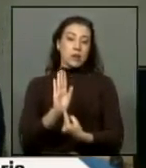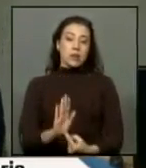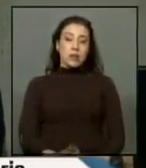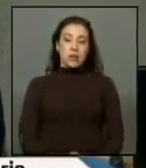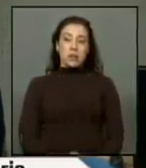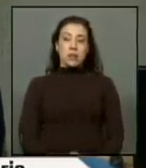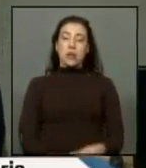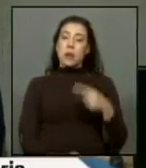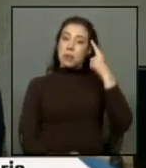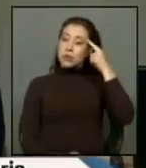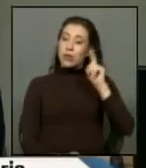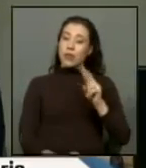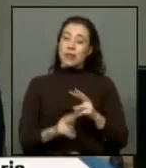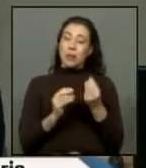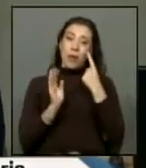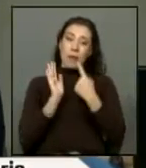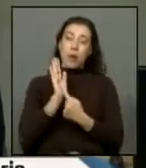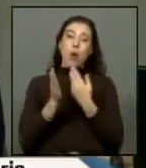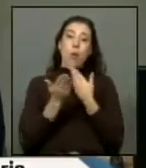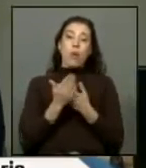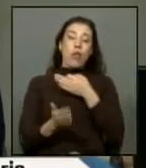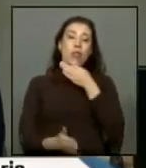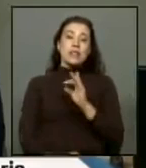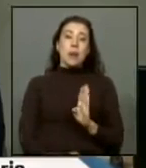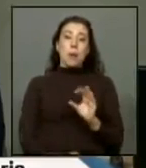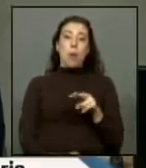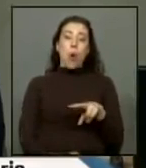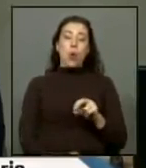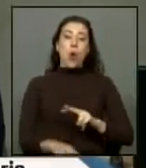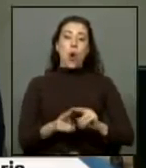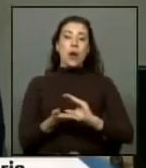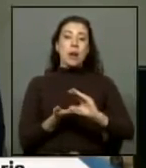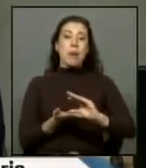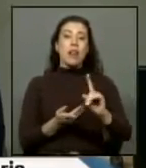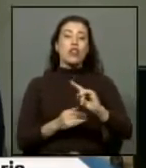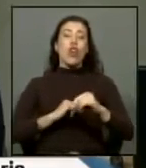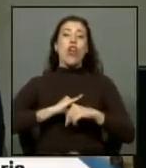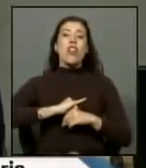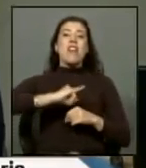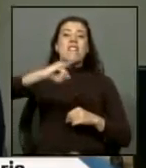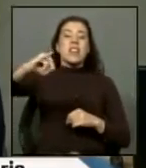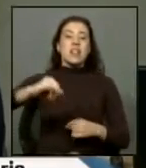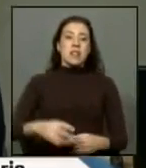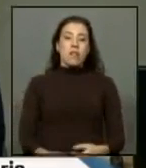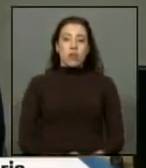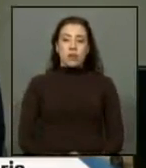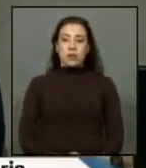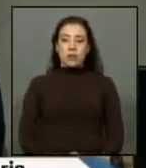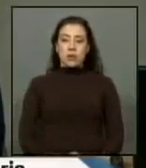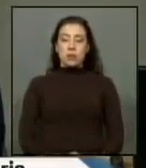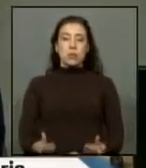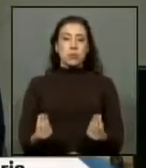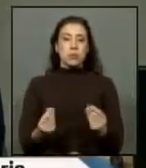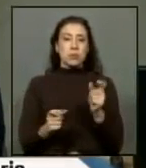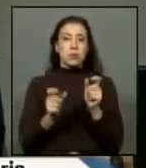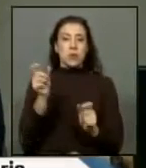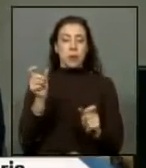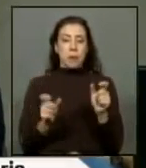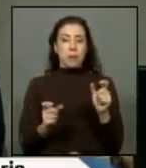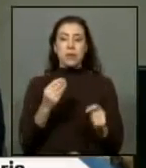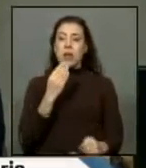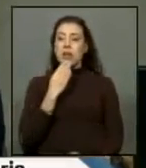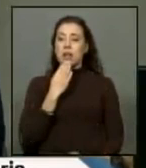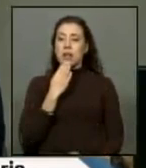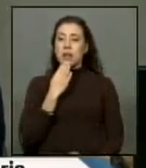creo que no sea una buena señal cuando se habla de un bono reparatorio y no sea algo definitivo en el tiempo porque hay mucha gente que